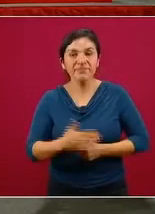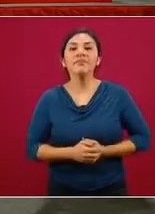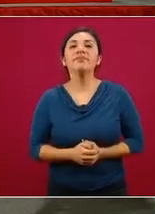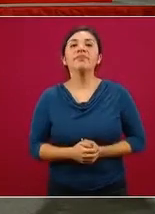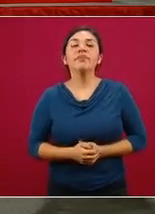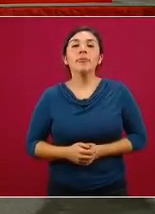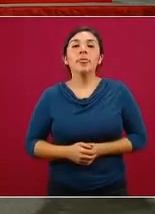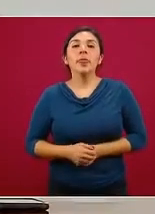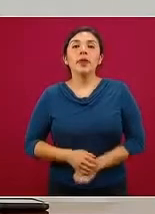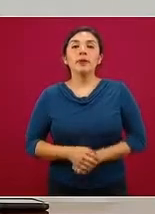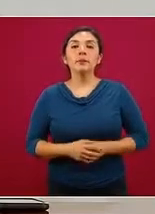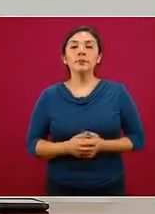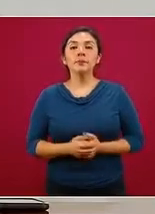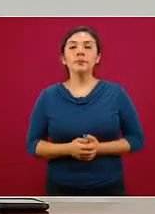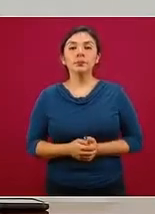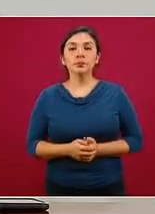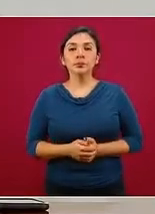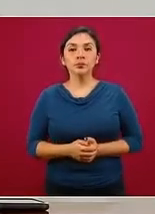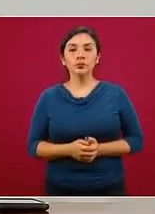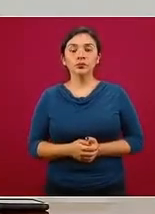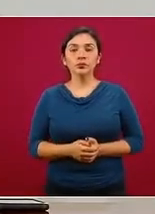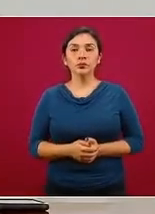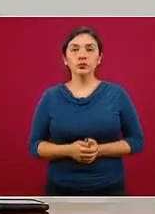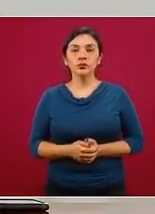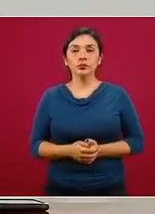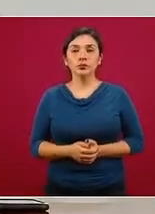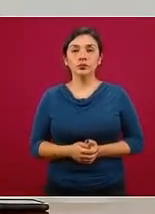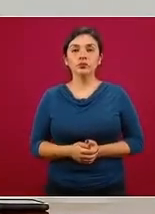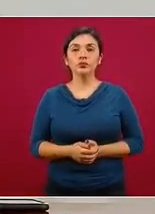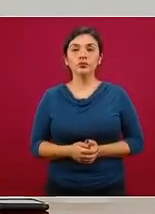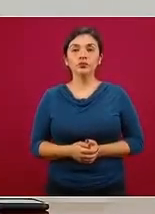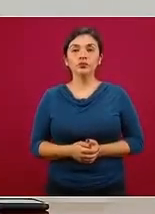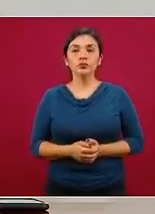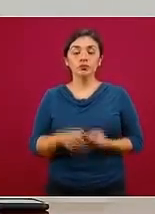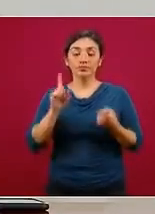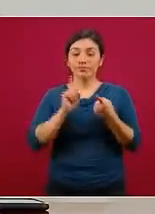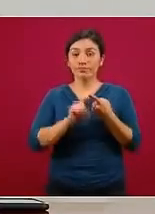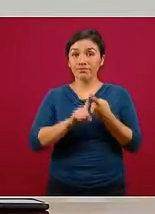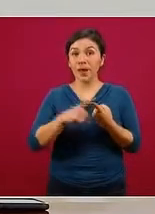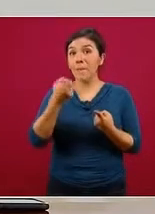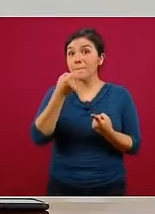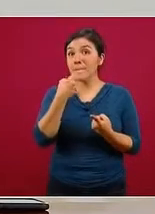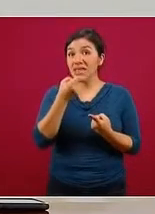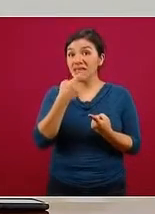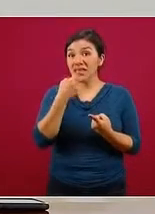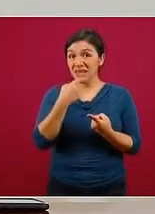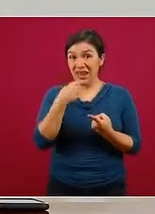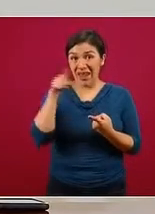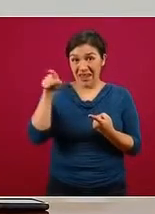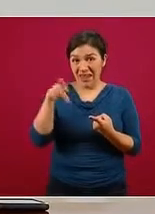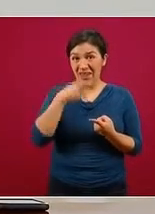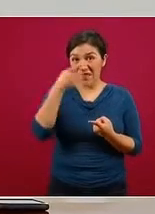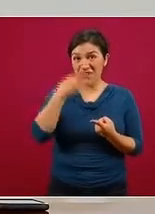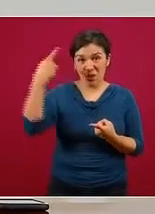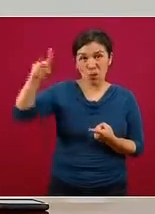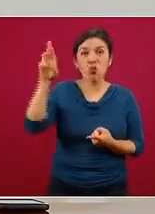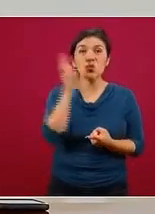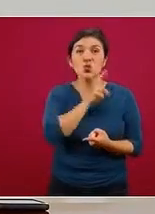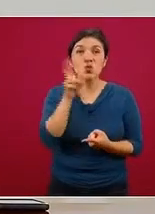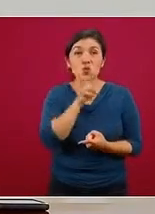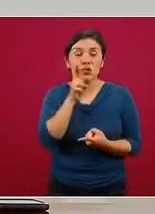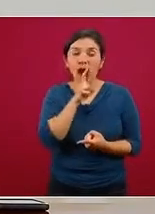ayudan a esclarecer inquietudes ciudadanas. Sobre este medicamento antiviral ruso,